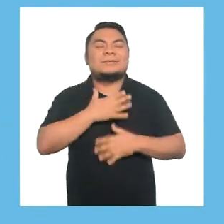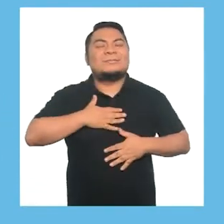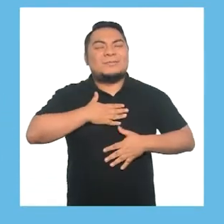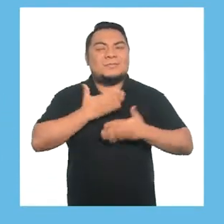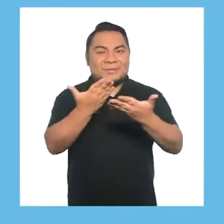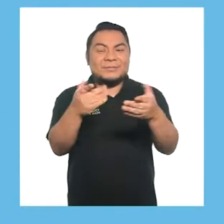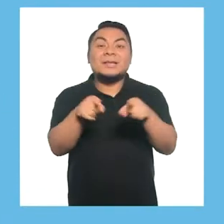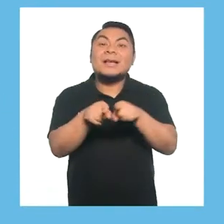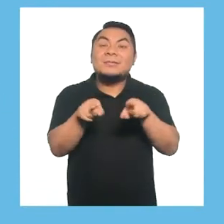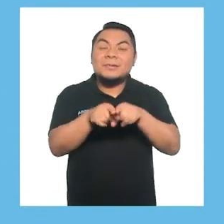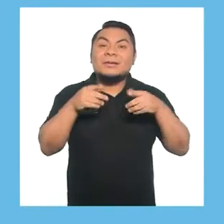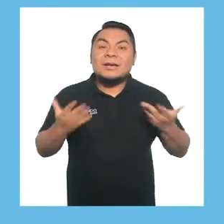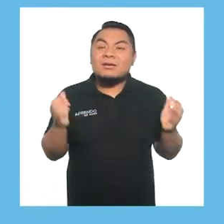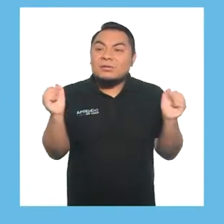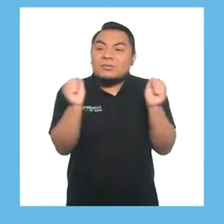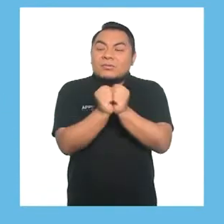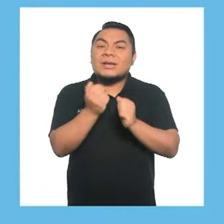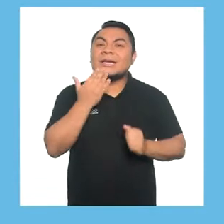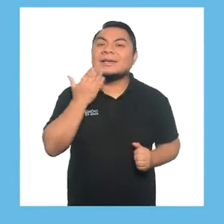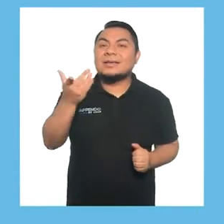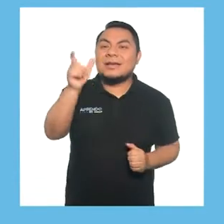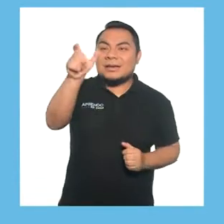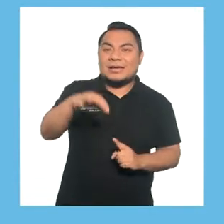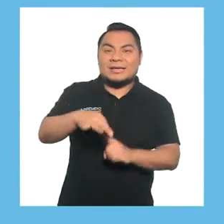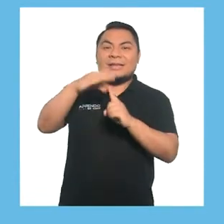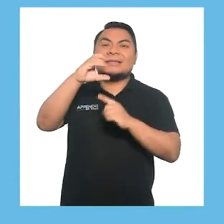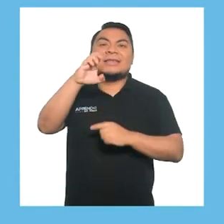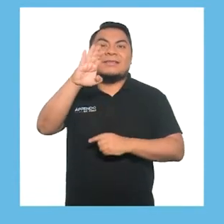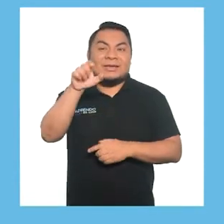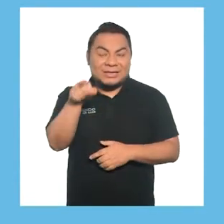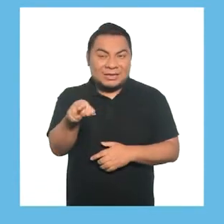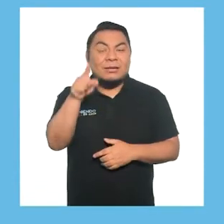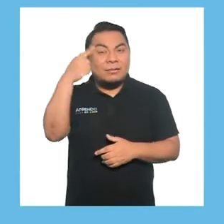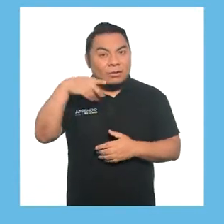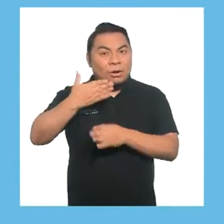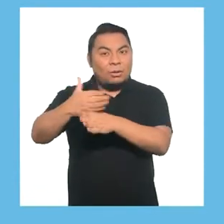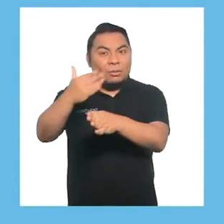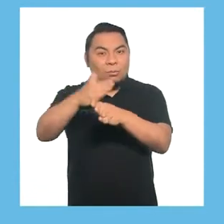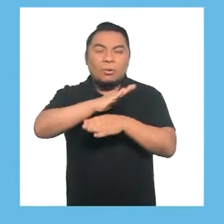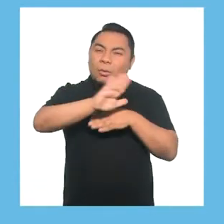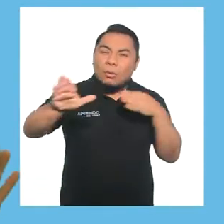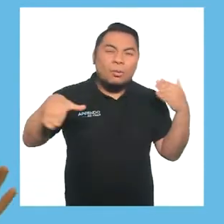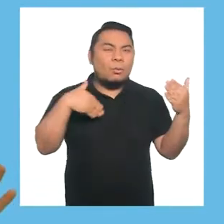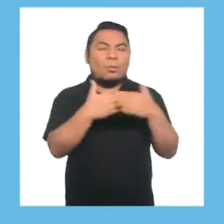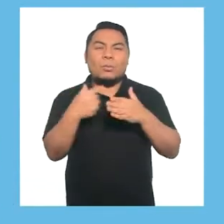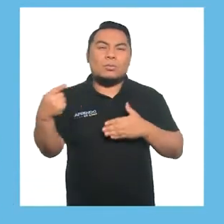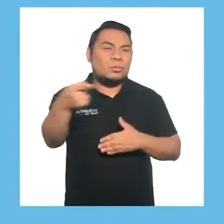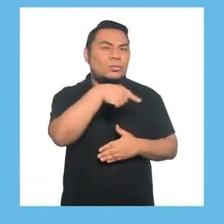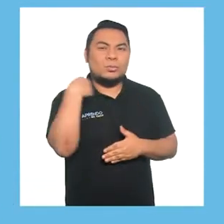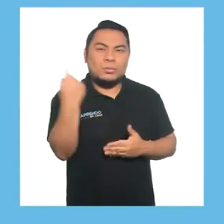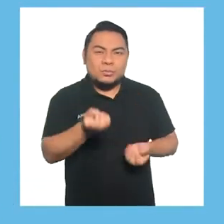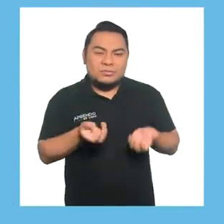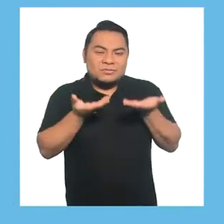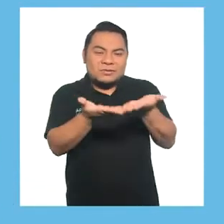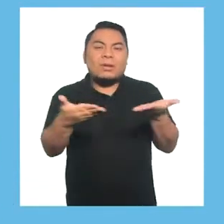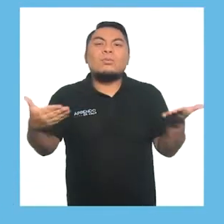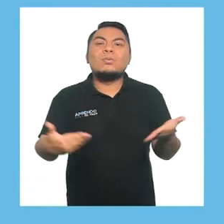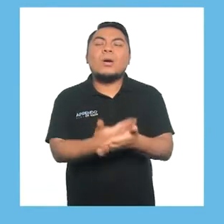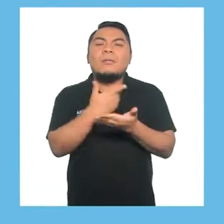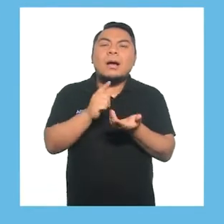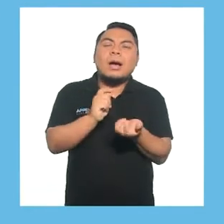disfrutar. Además, nos acompañará nuestra especialista de CEBE para compartir con todas y todos